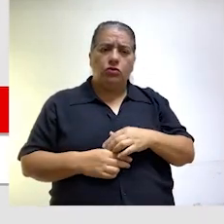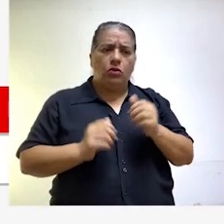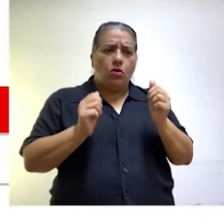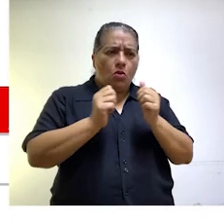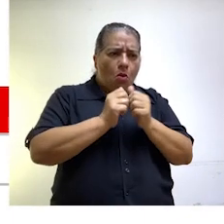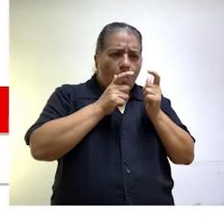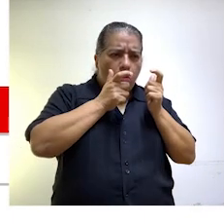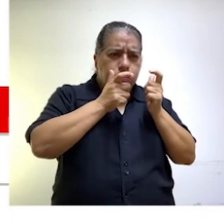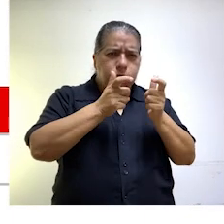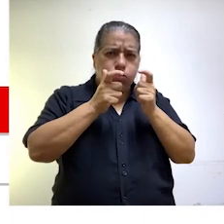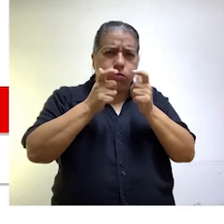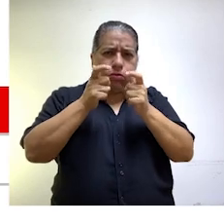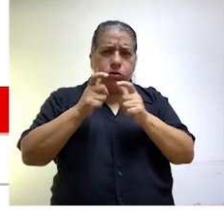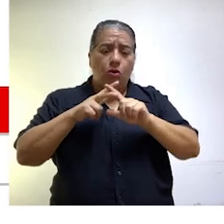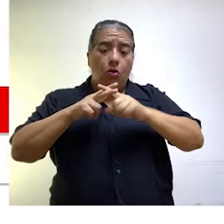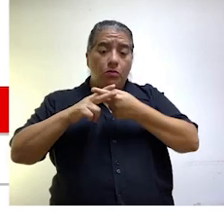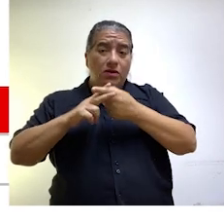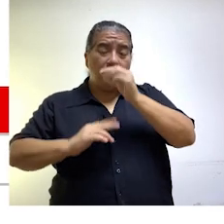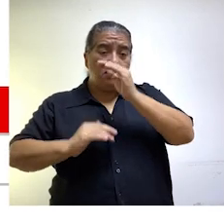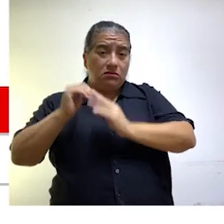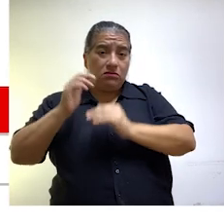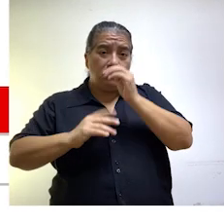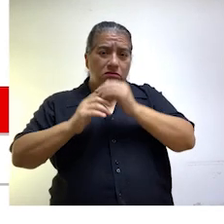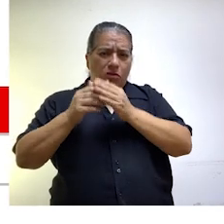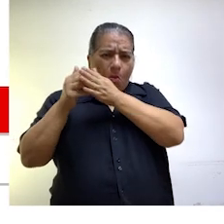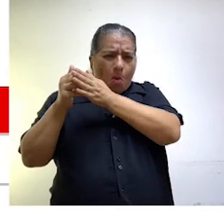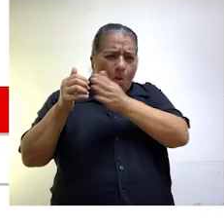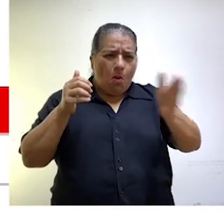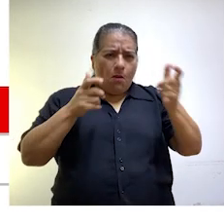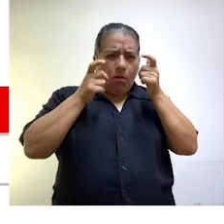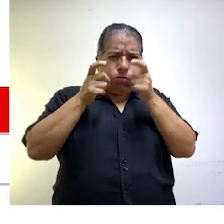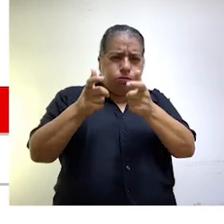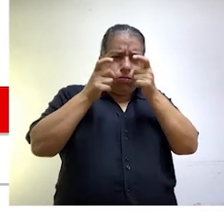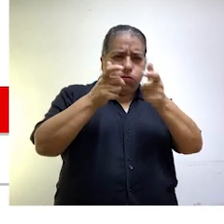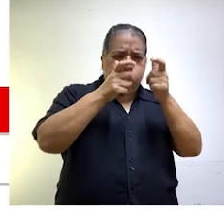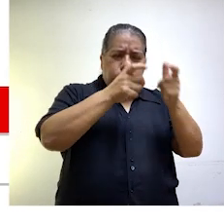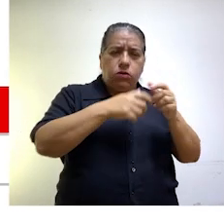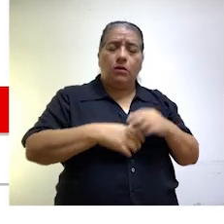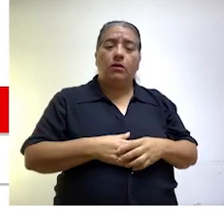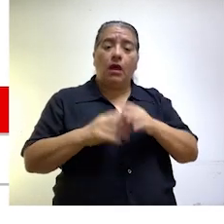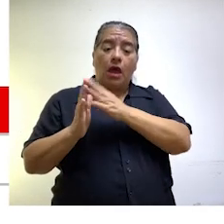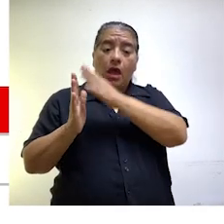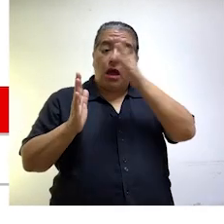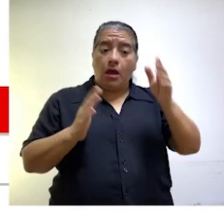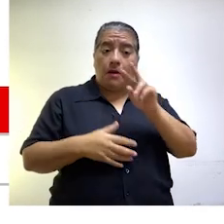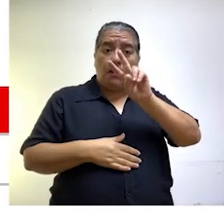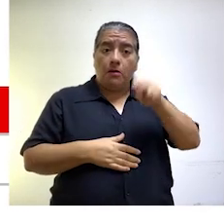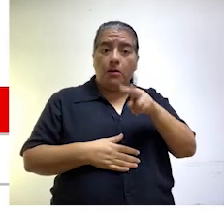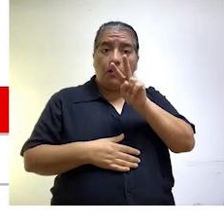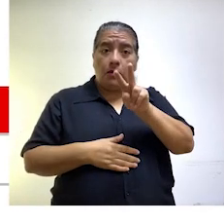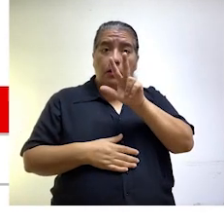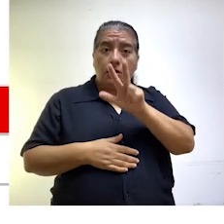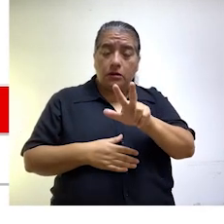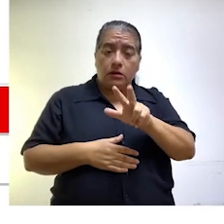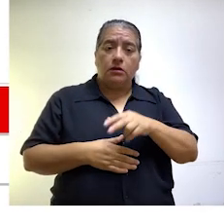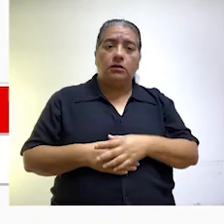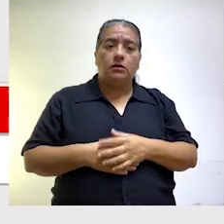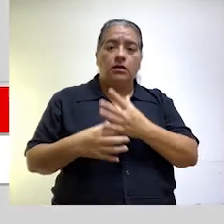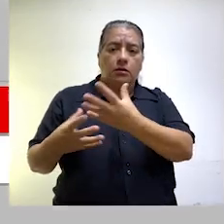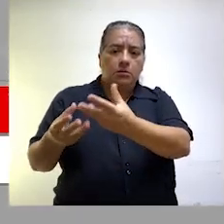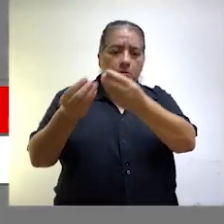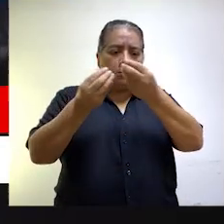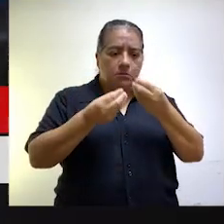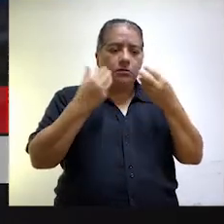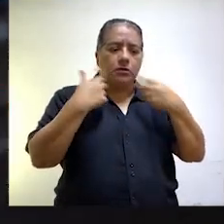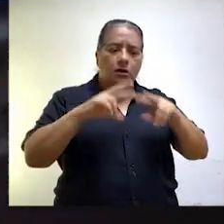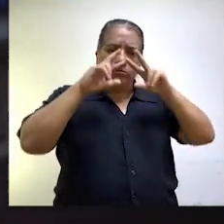decir, tuvieron el acompañamiento del control concurrente desde el inicio de su ejecución y obviamente en el periodo hasta el 2023, que es el periodo que hemos tratado de